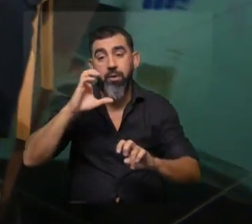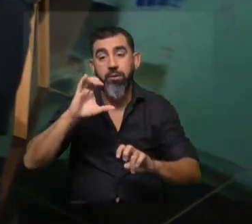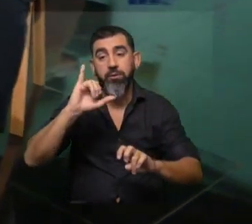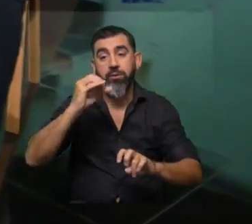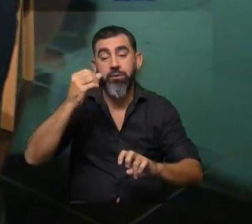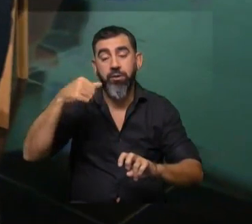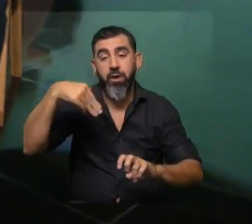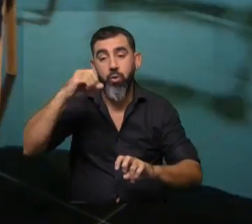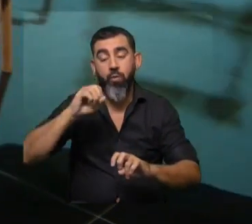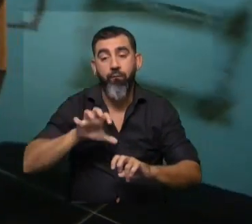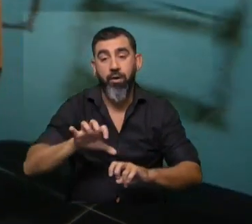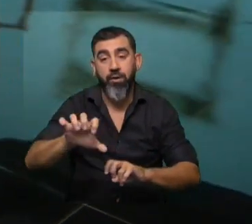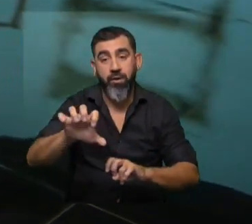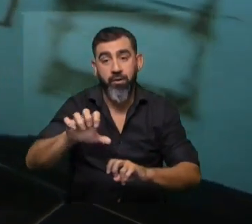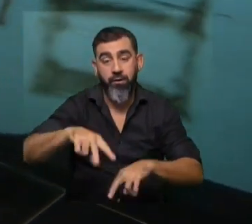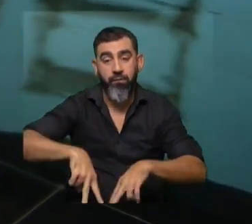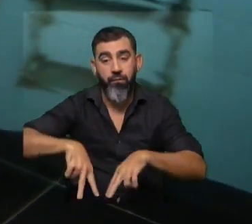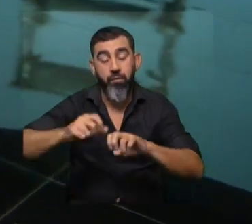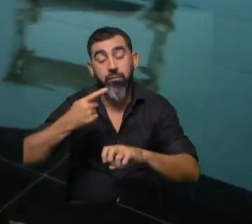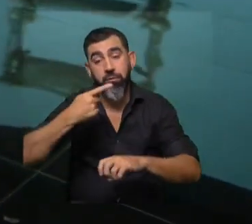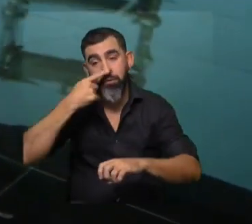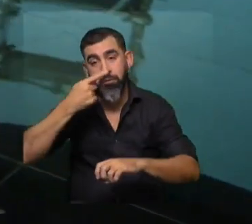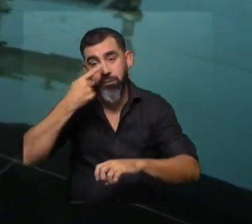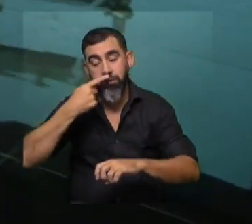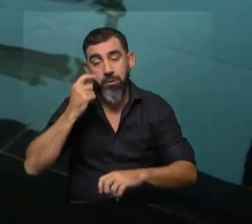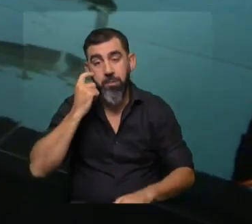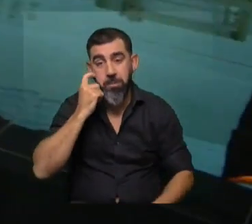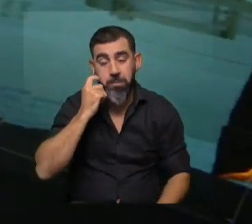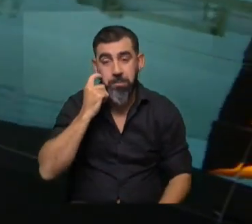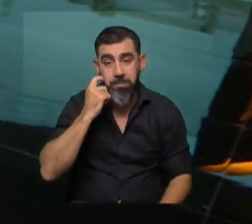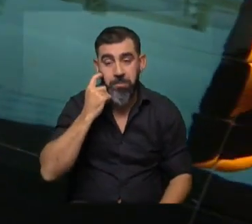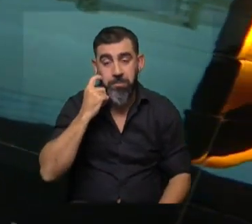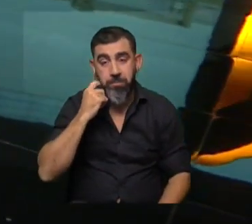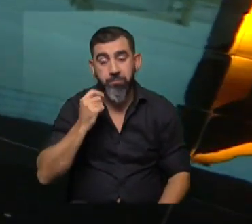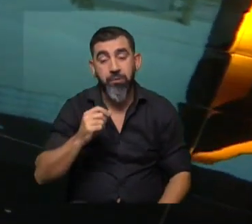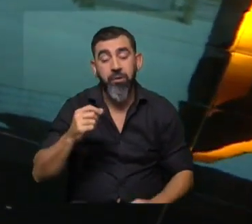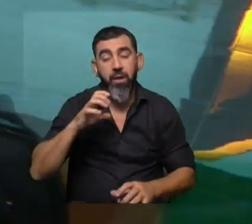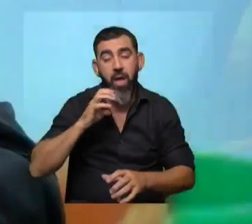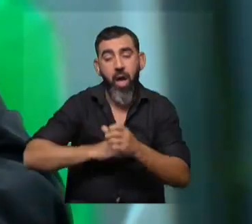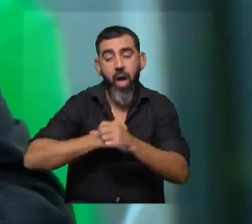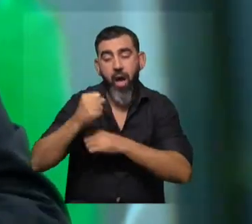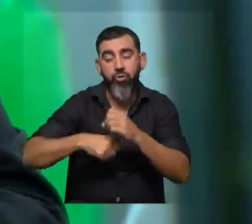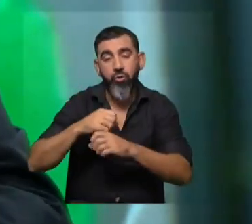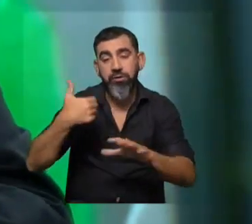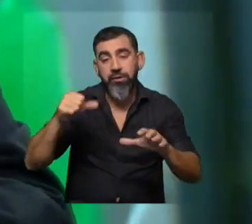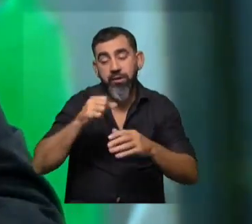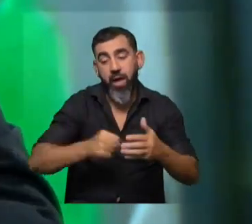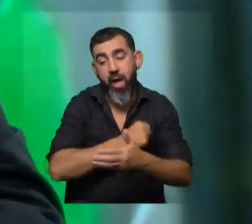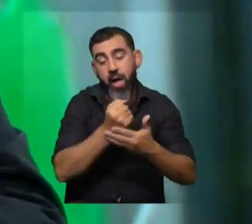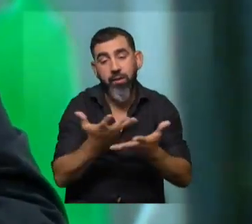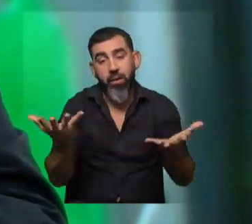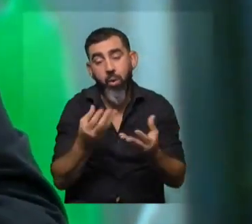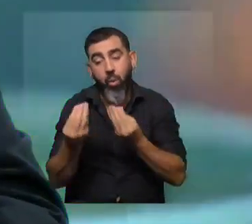con una investigación muy interesante que hace la trazabilidad desde los 60 hasta la actualidad de cómo este